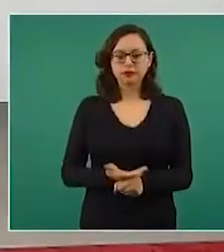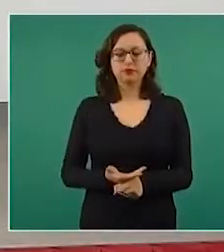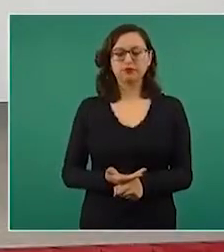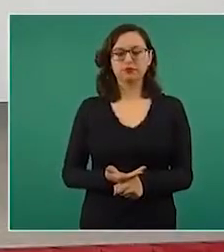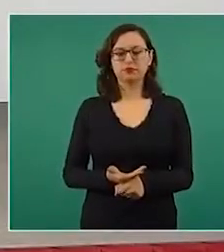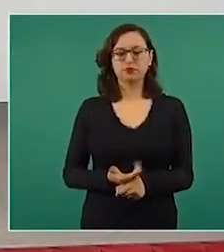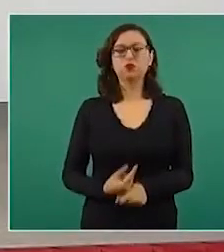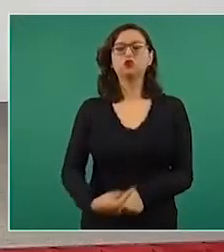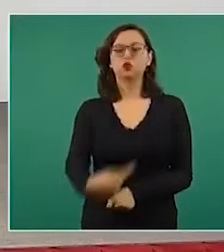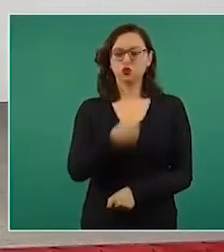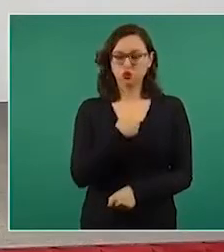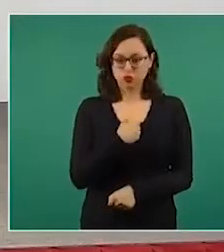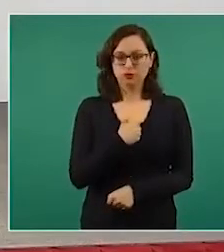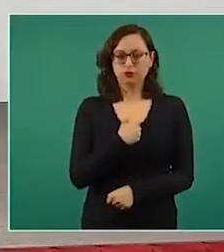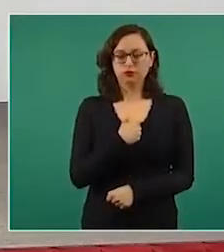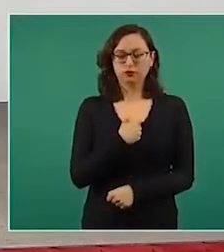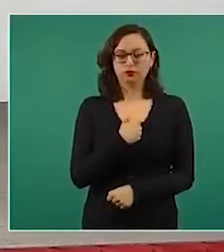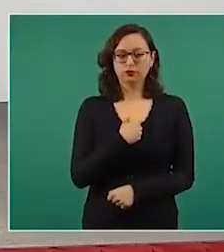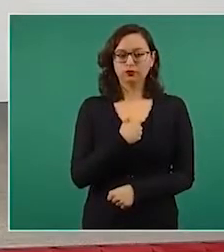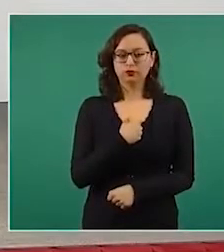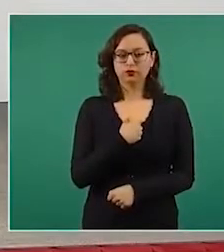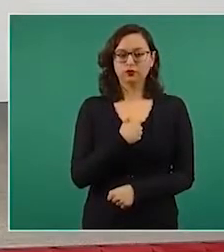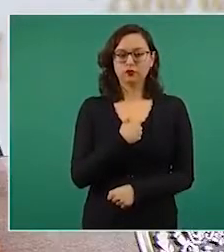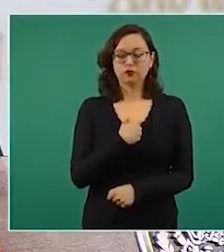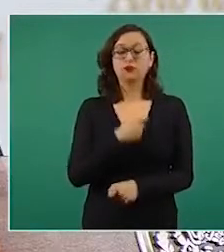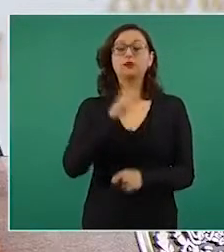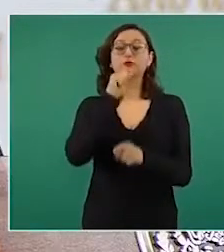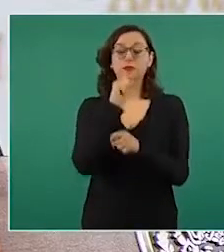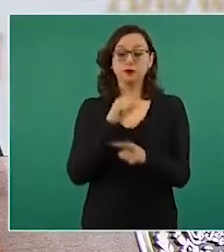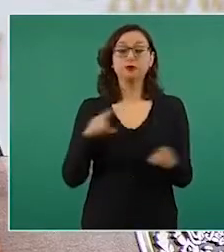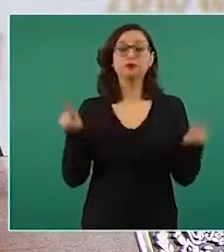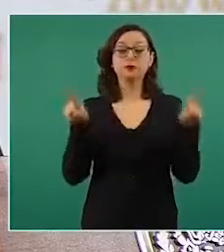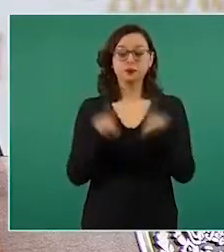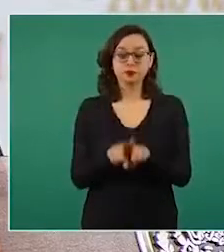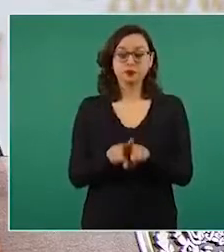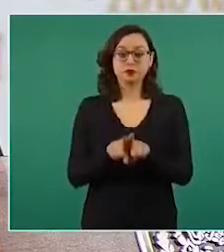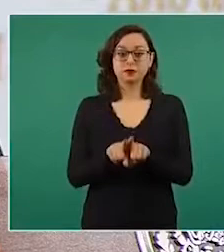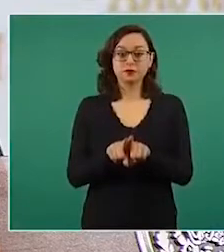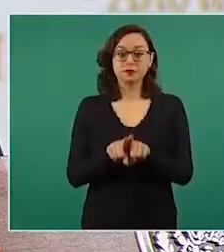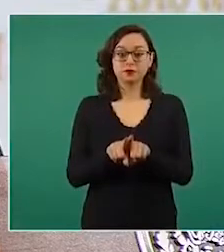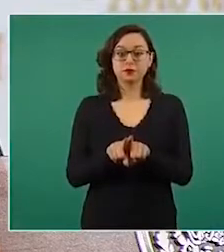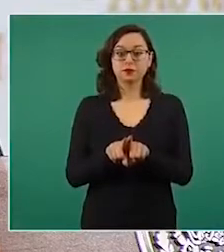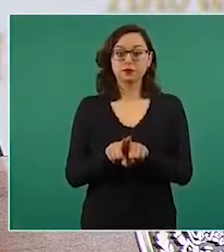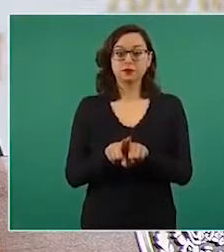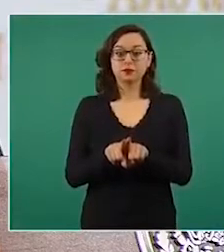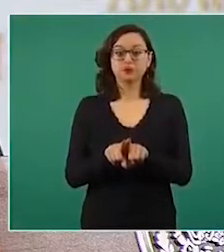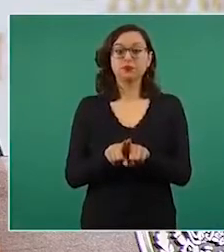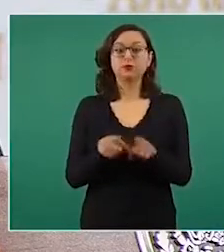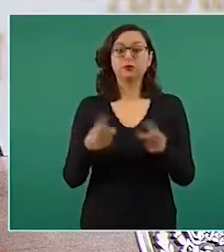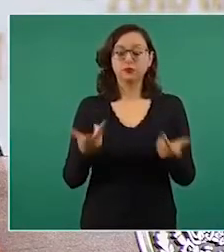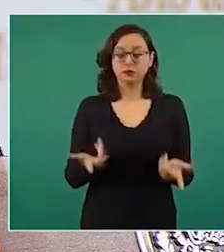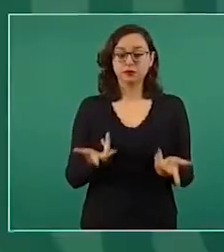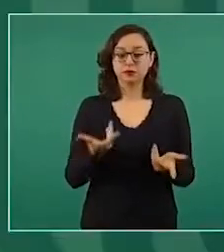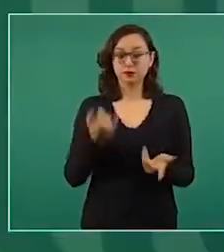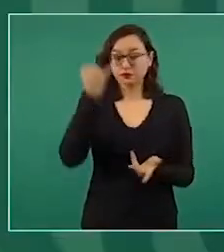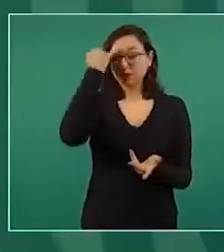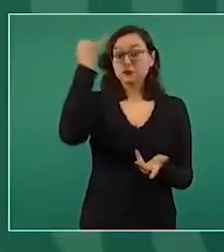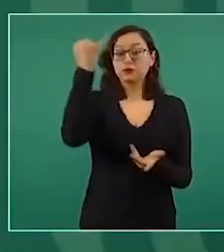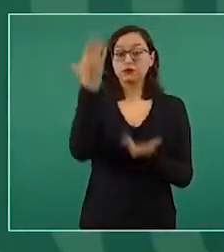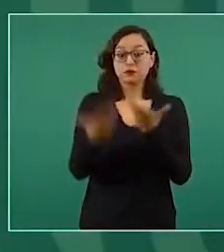Y también, para que no se malinterprete, esta fue una iniciativa de la jefa de gobierno